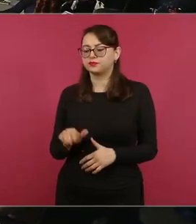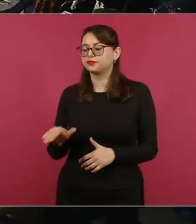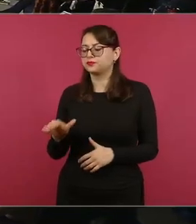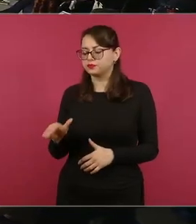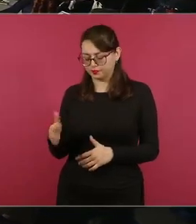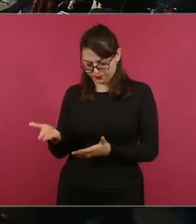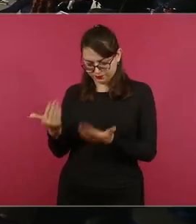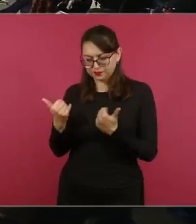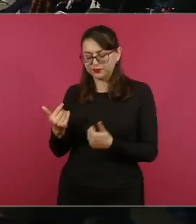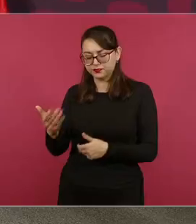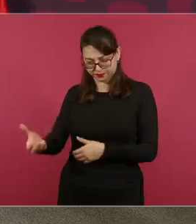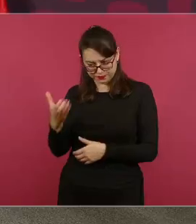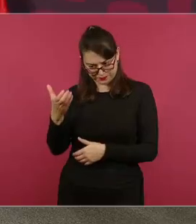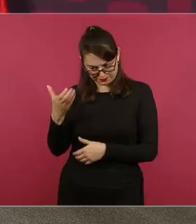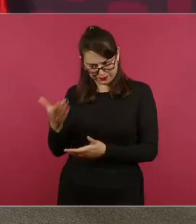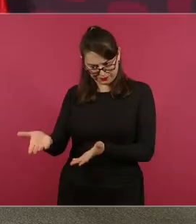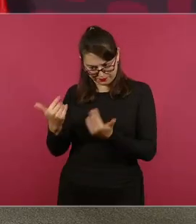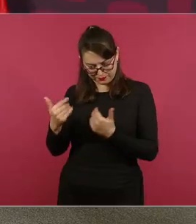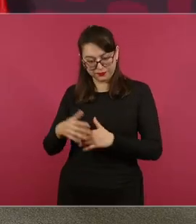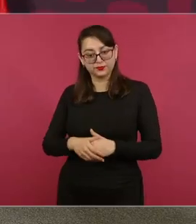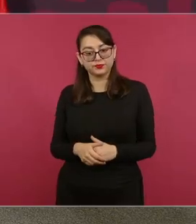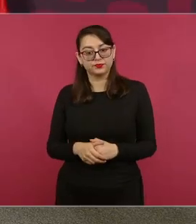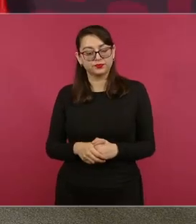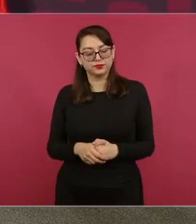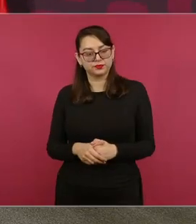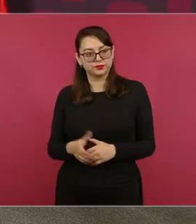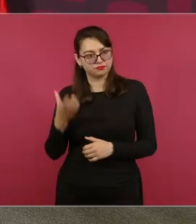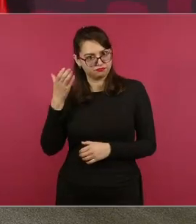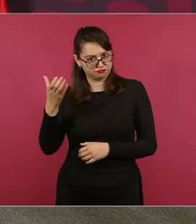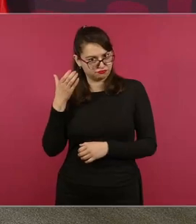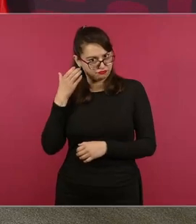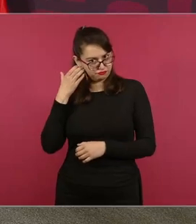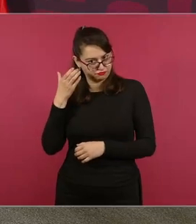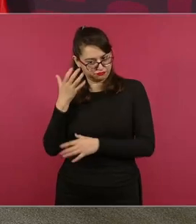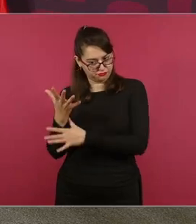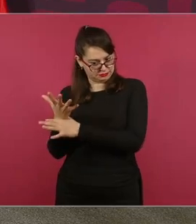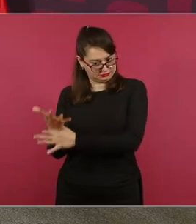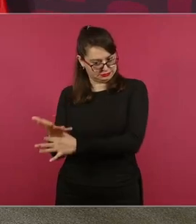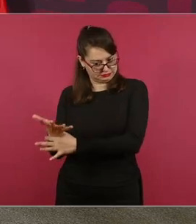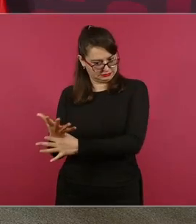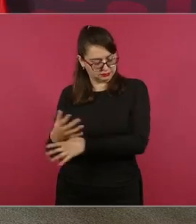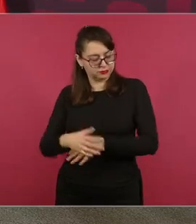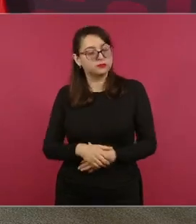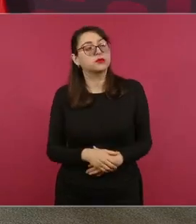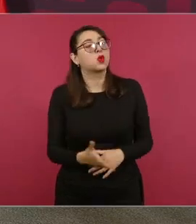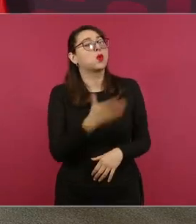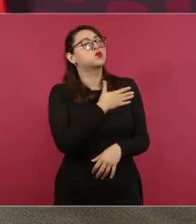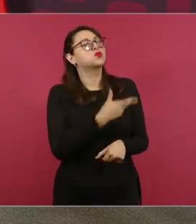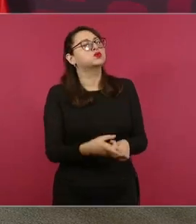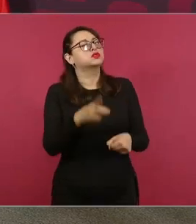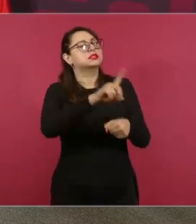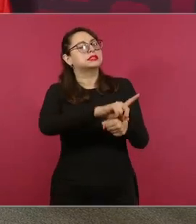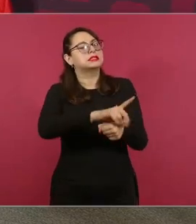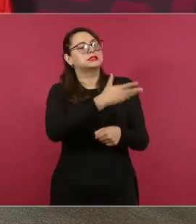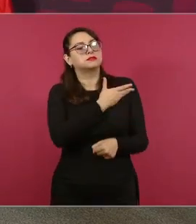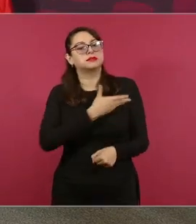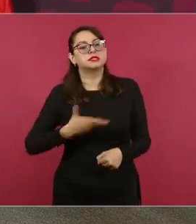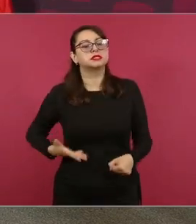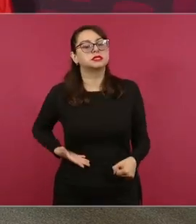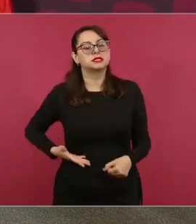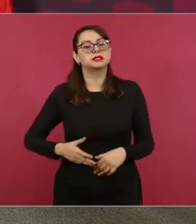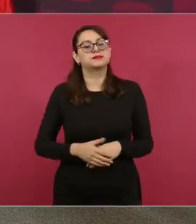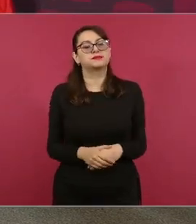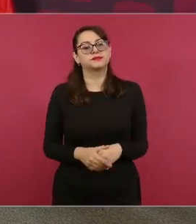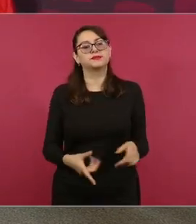Te escuchamos. Muy buenos días, presidente. Bueno, pues vamos a iniciar informando